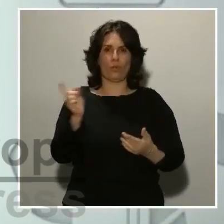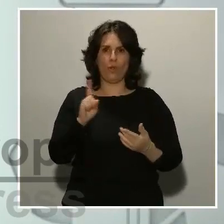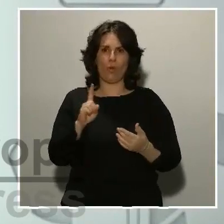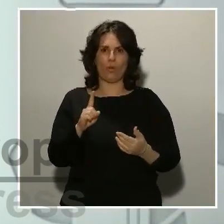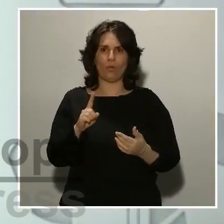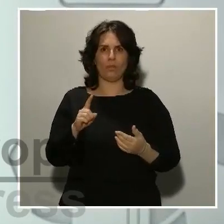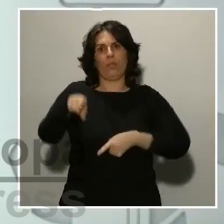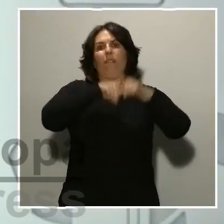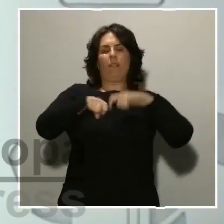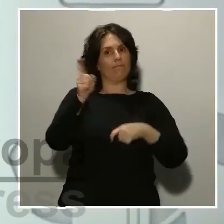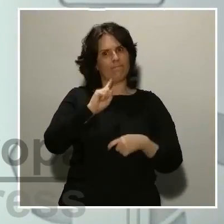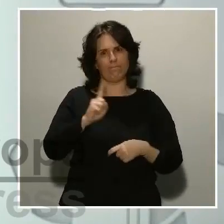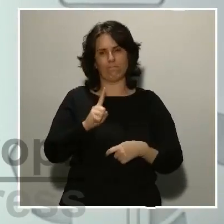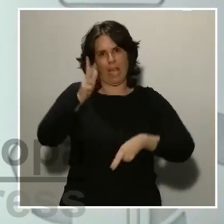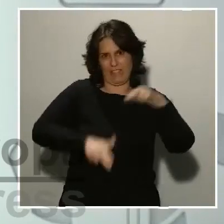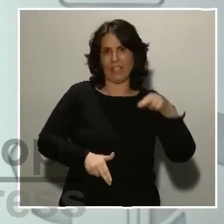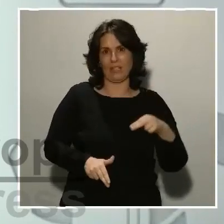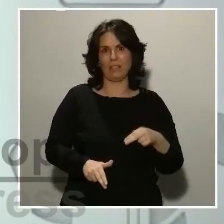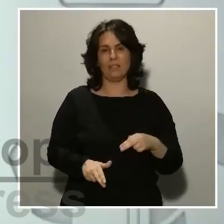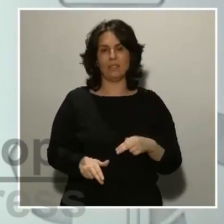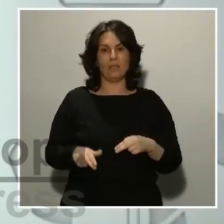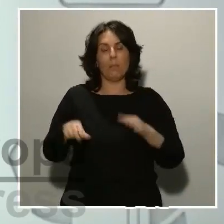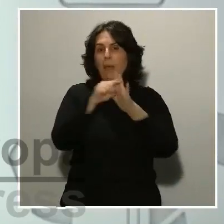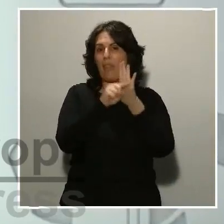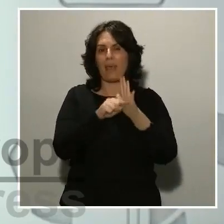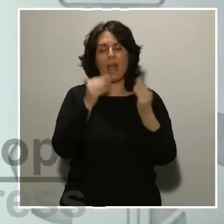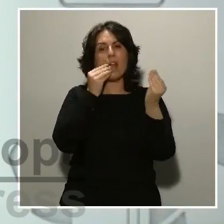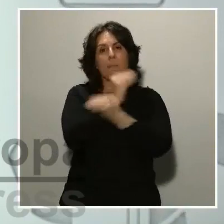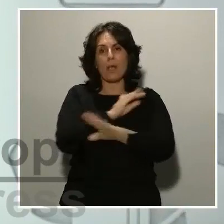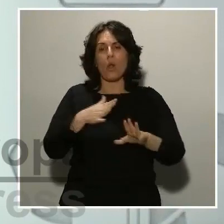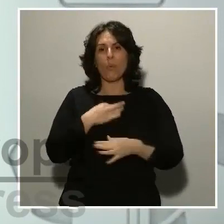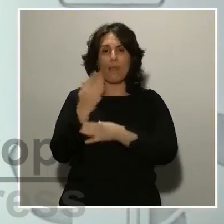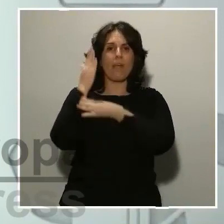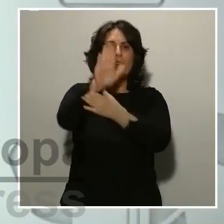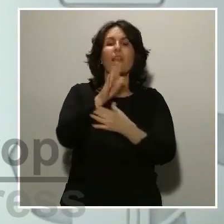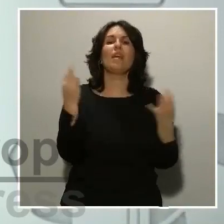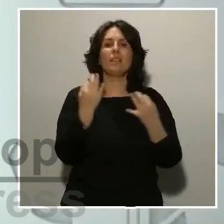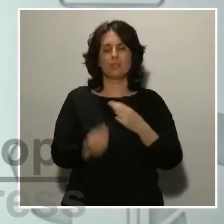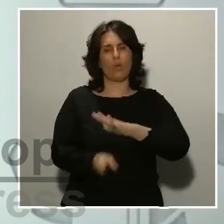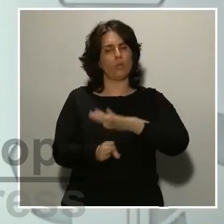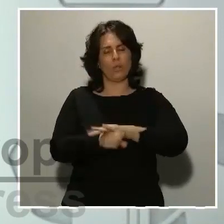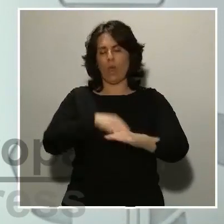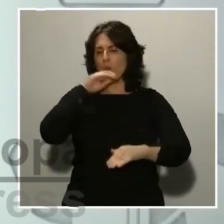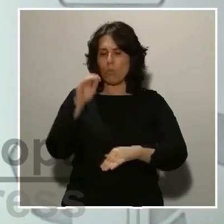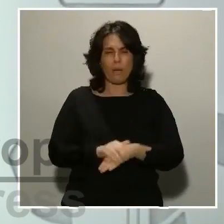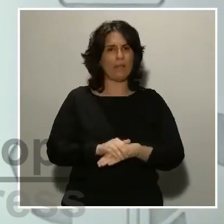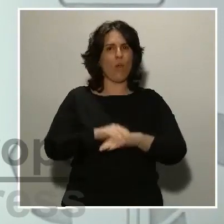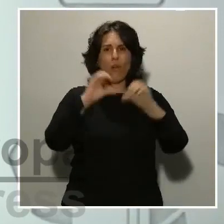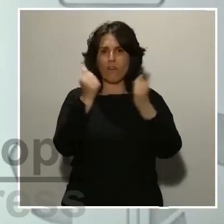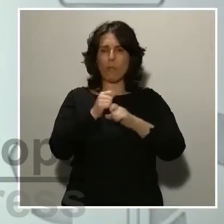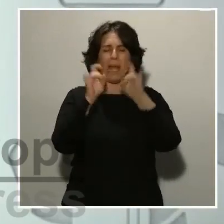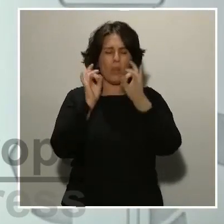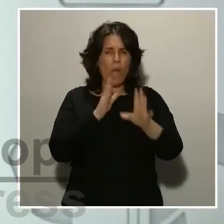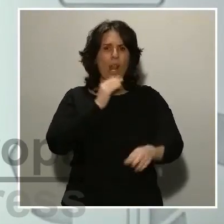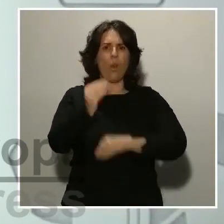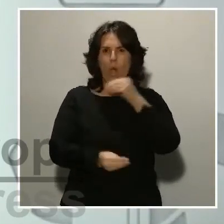mejor nueva medida que podemos proponer y que proponemos al conjunto de los españoles es seguir cumpliendo de la forma ejemplar, como lo están haciendo el